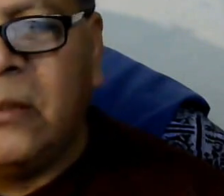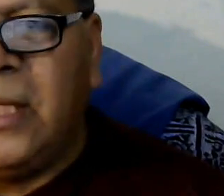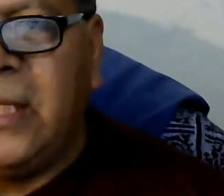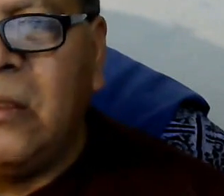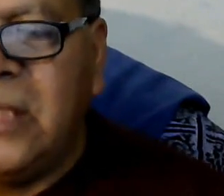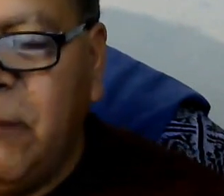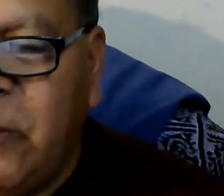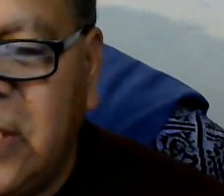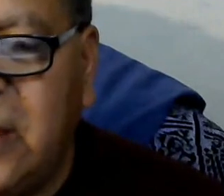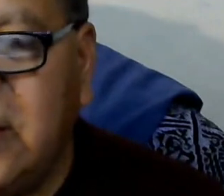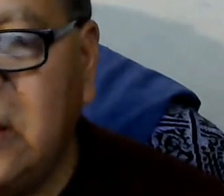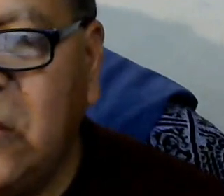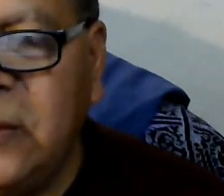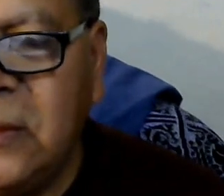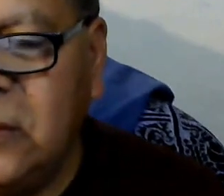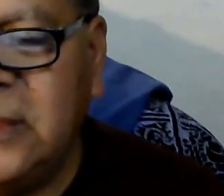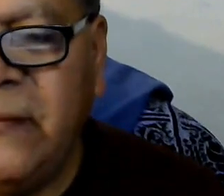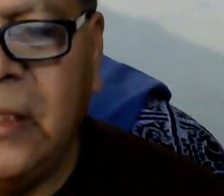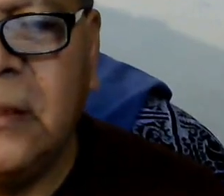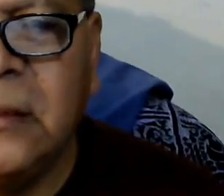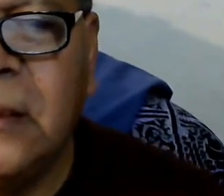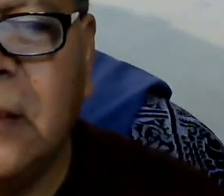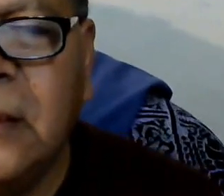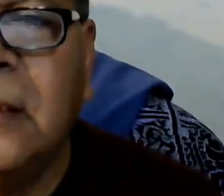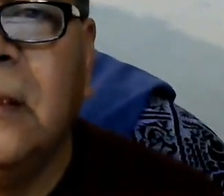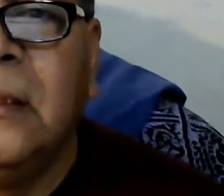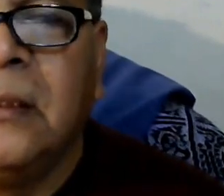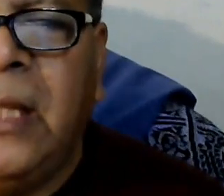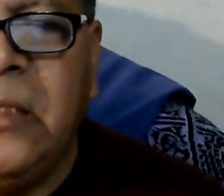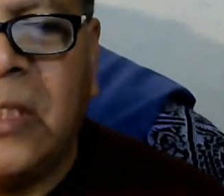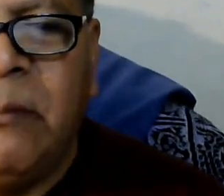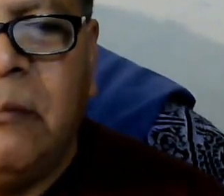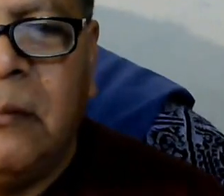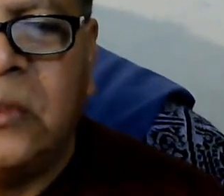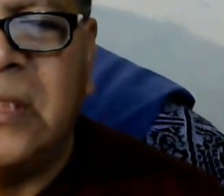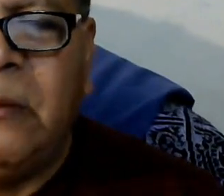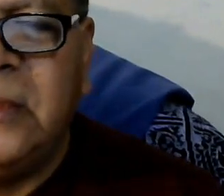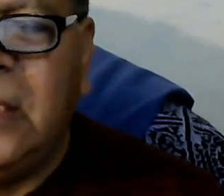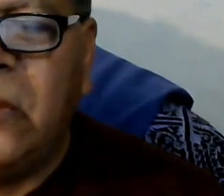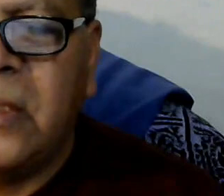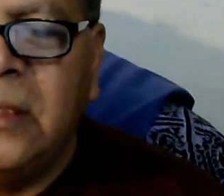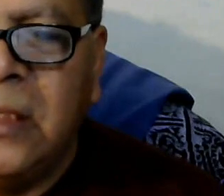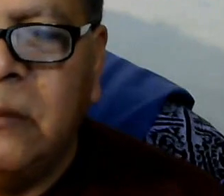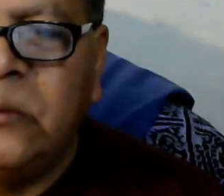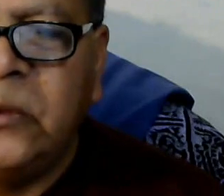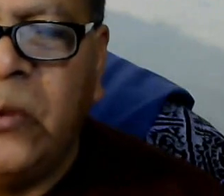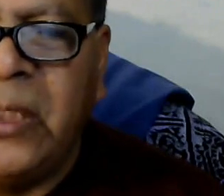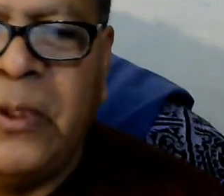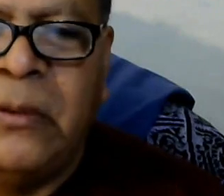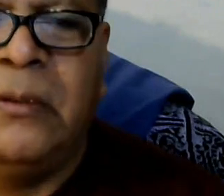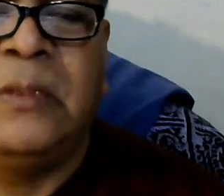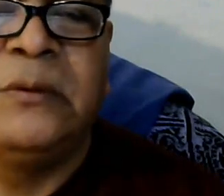así que ojalá que nos animemos a que hacer las cosas diferentes he dicho que los que estamos en el norte tenemos